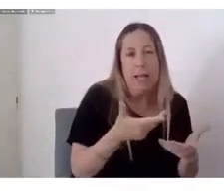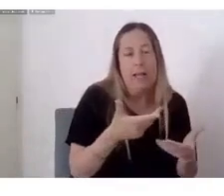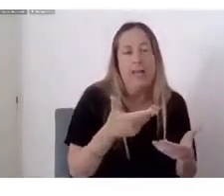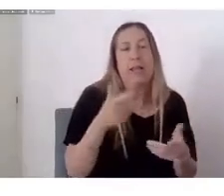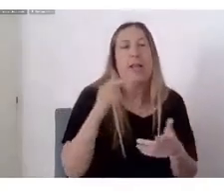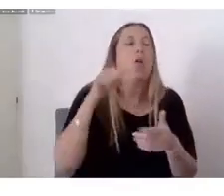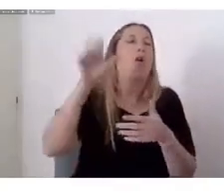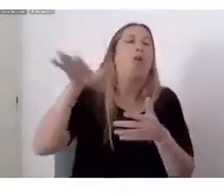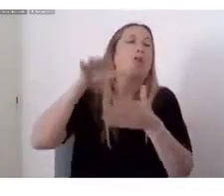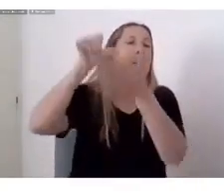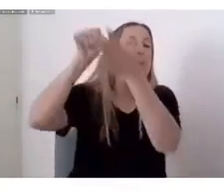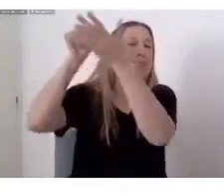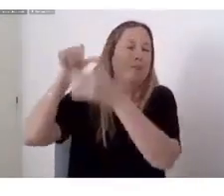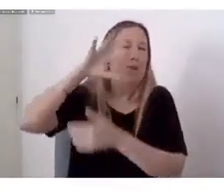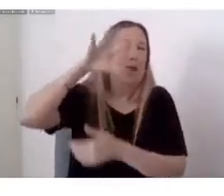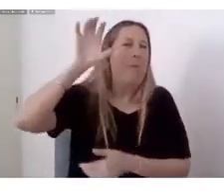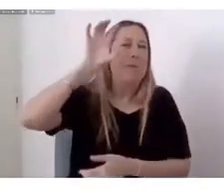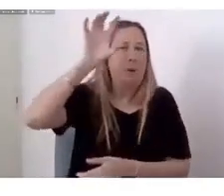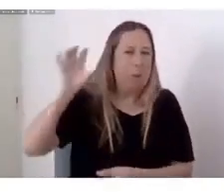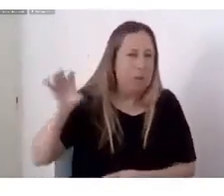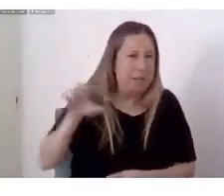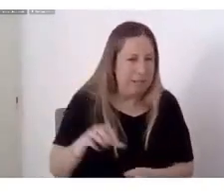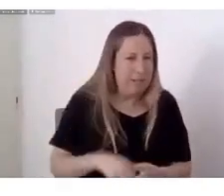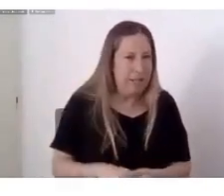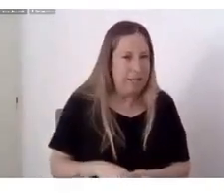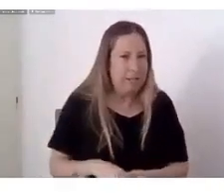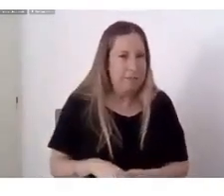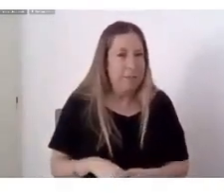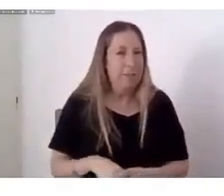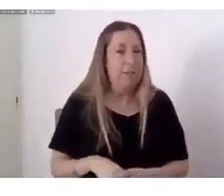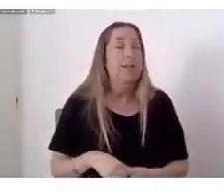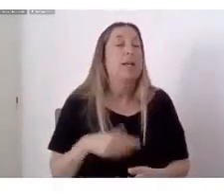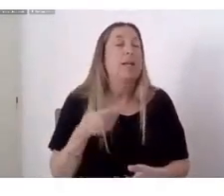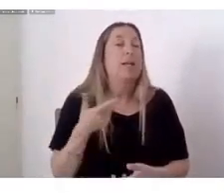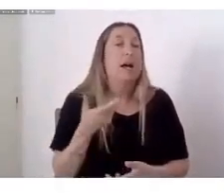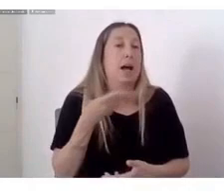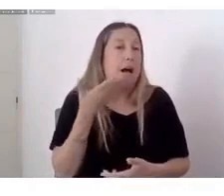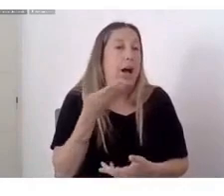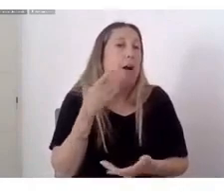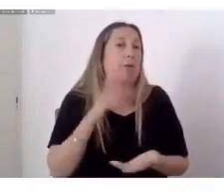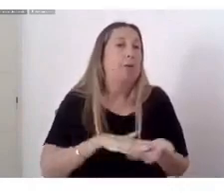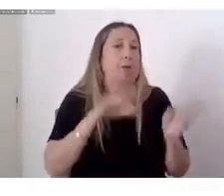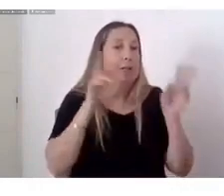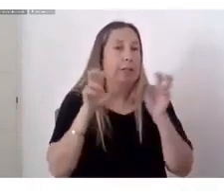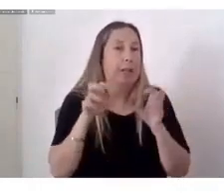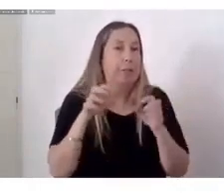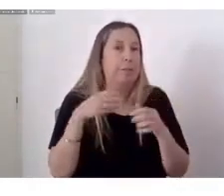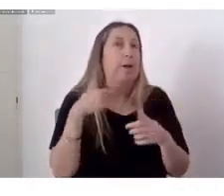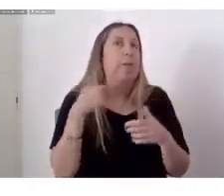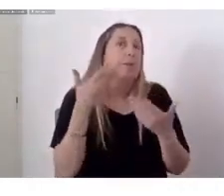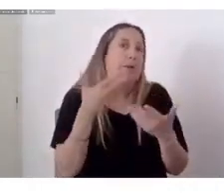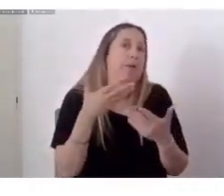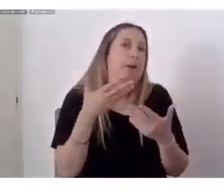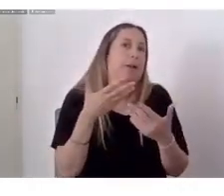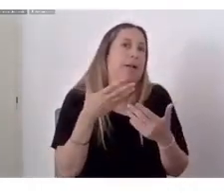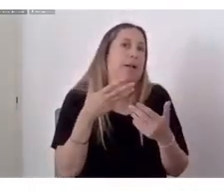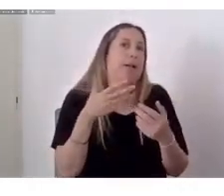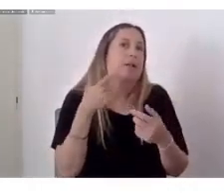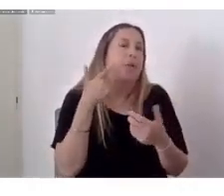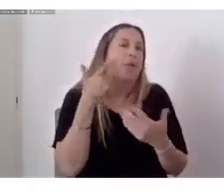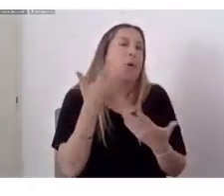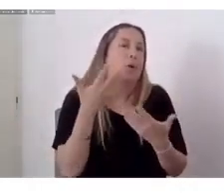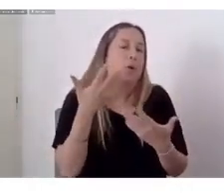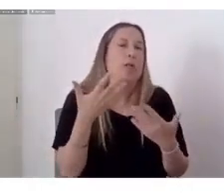A ver Esto ya es algo Vox Populis Y La libertad Avanza Ya ganó En las provincias